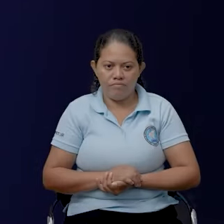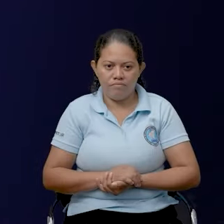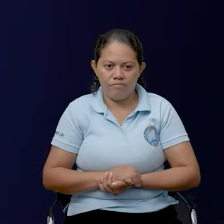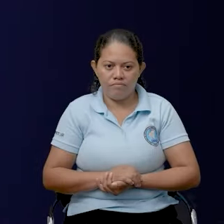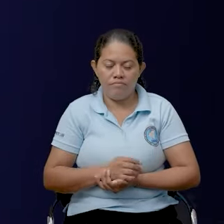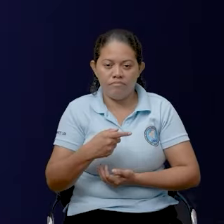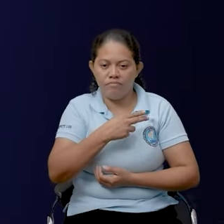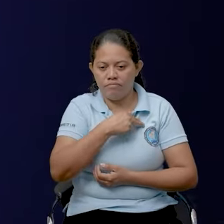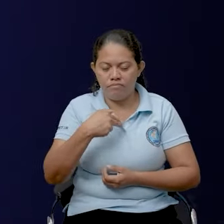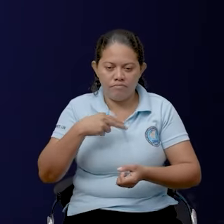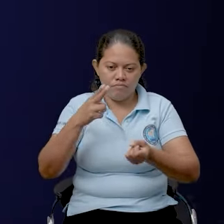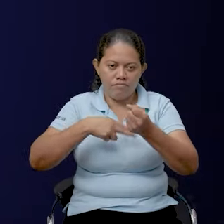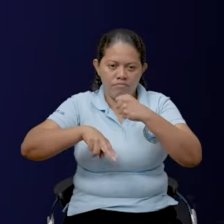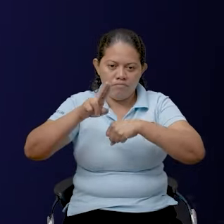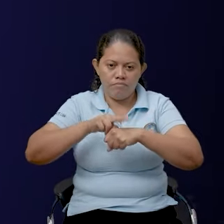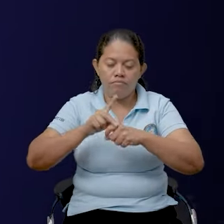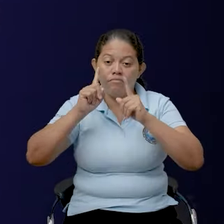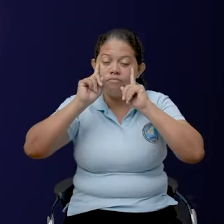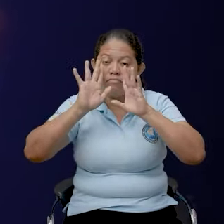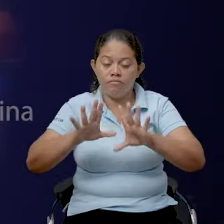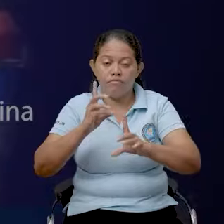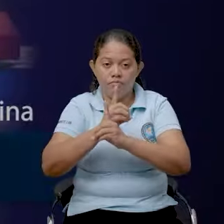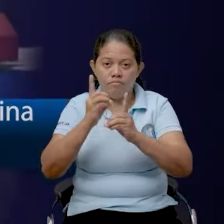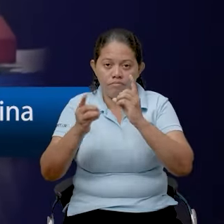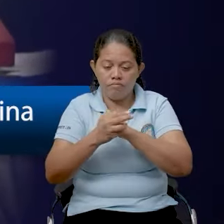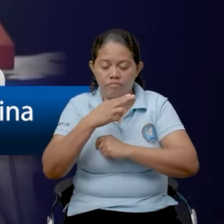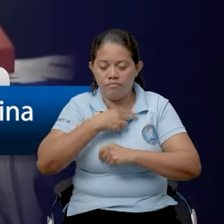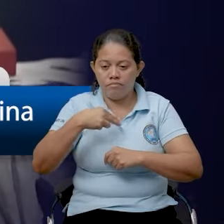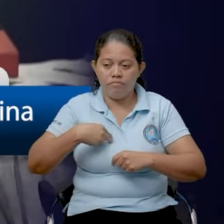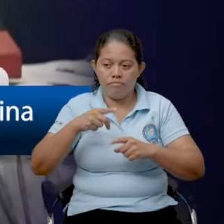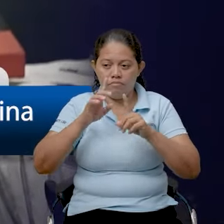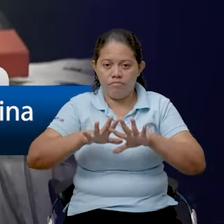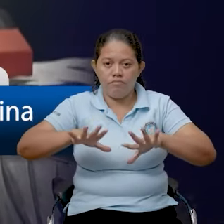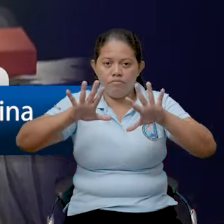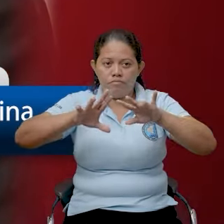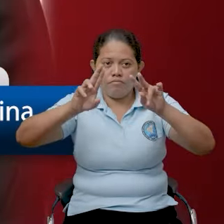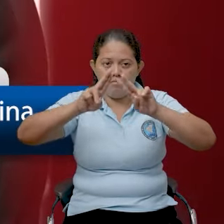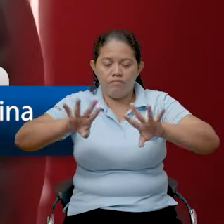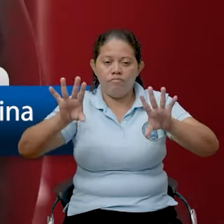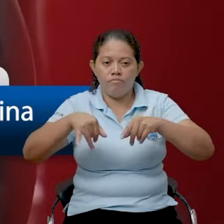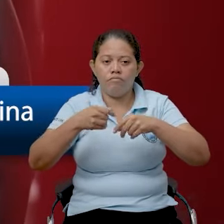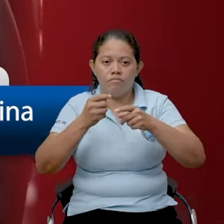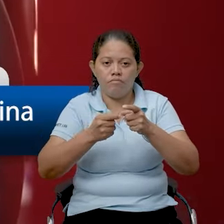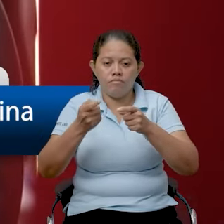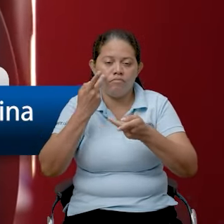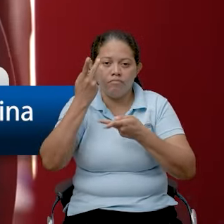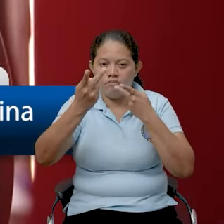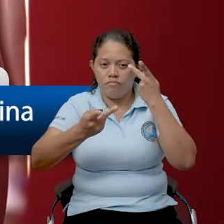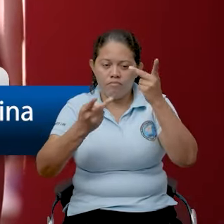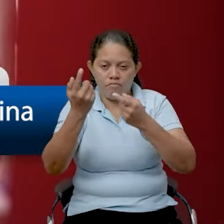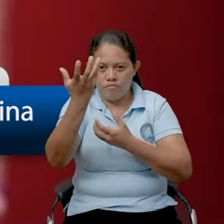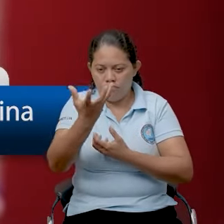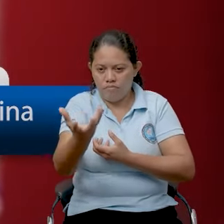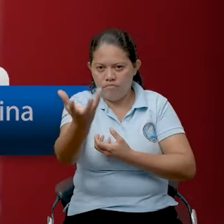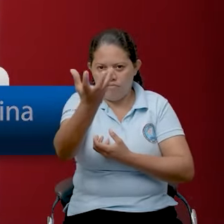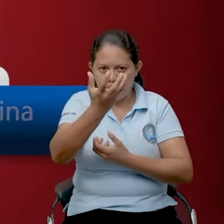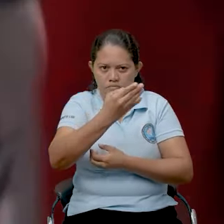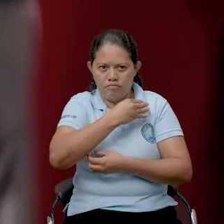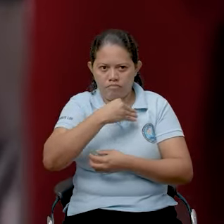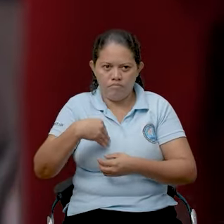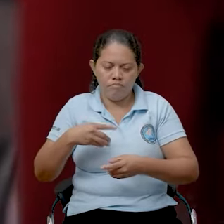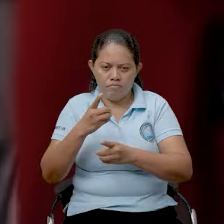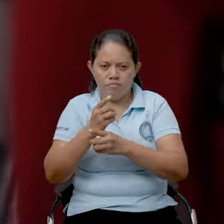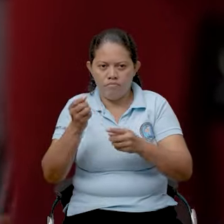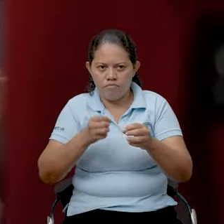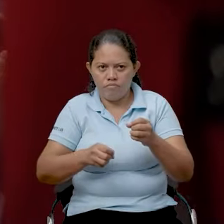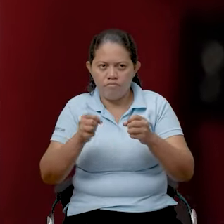El Sistema Nacional para la Prevención, Mitigación y Atención de Desastres atendió visita de una delegación del Ministerio de